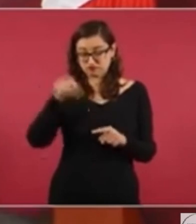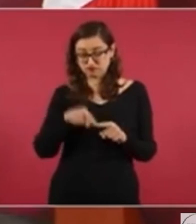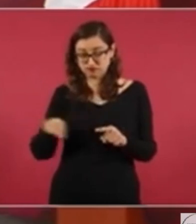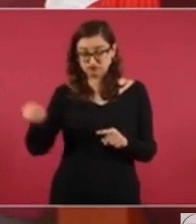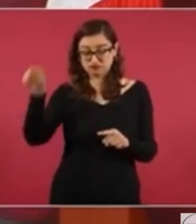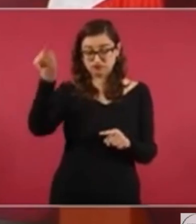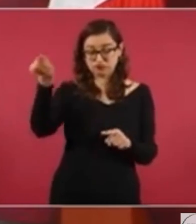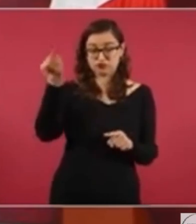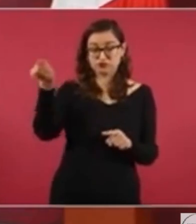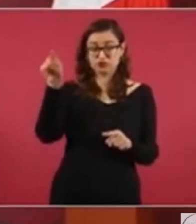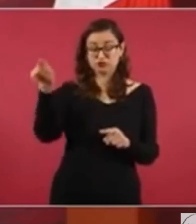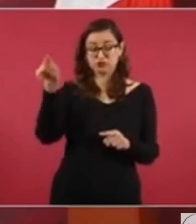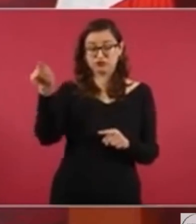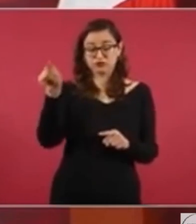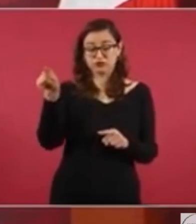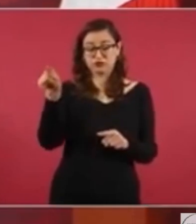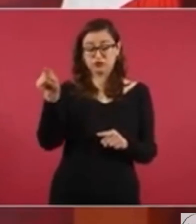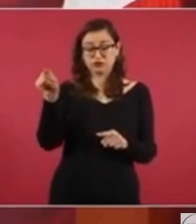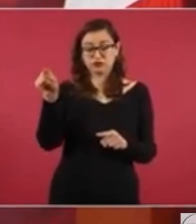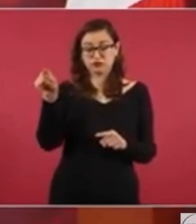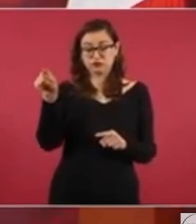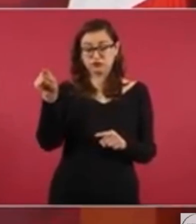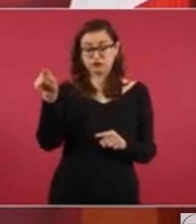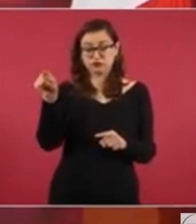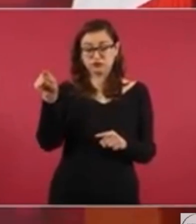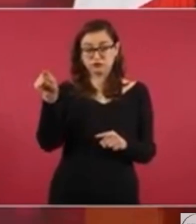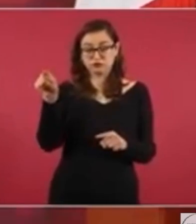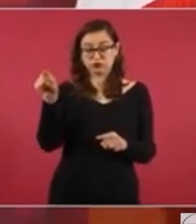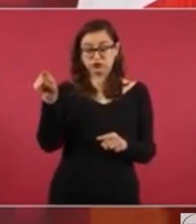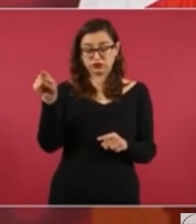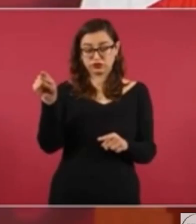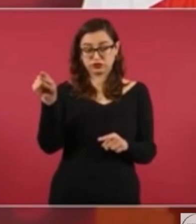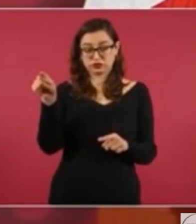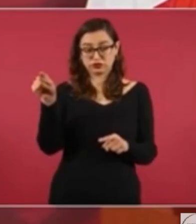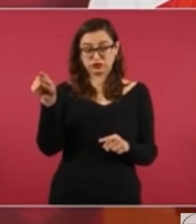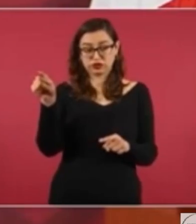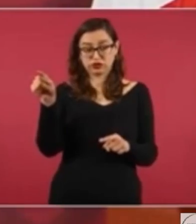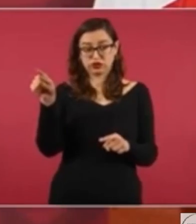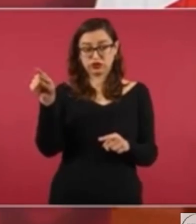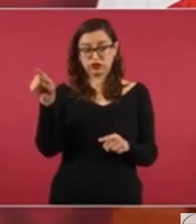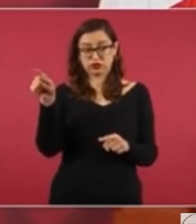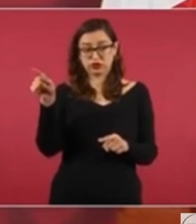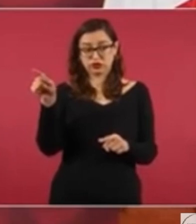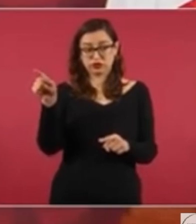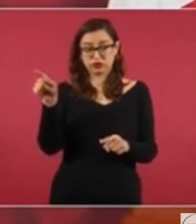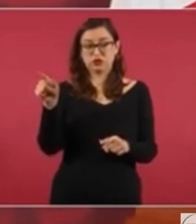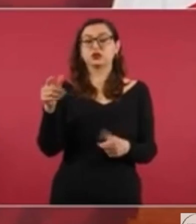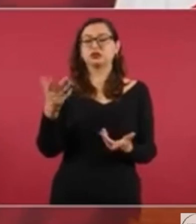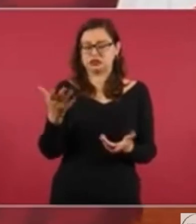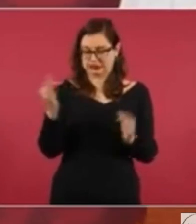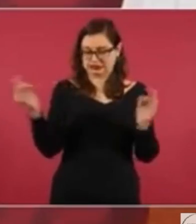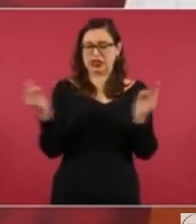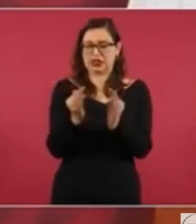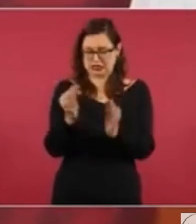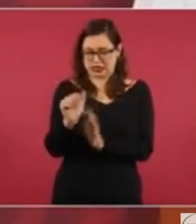por Acumal, pero